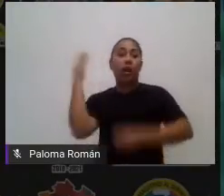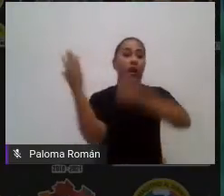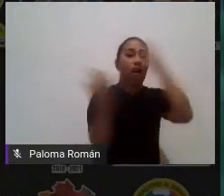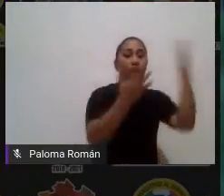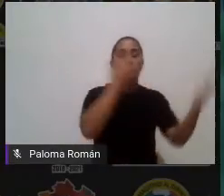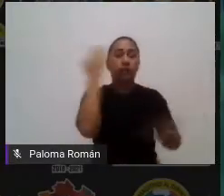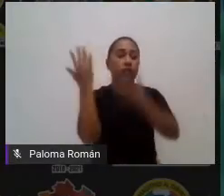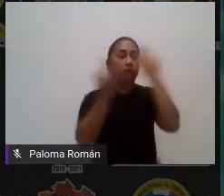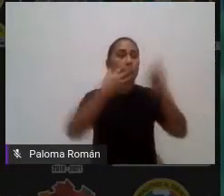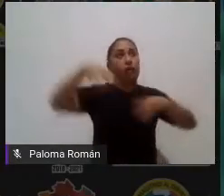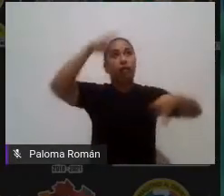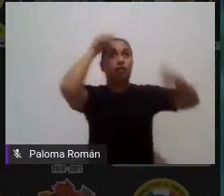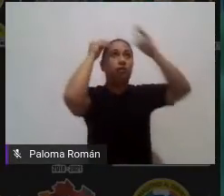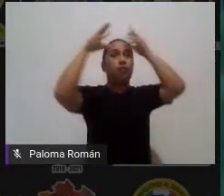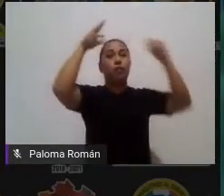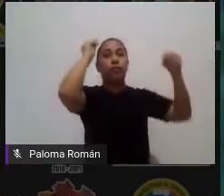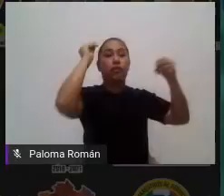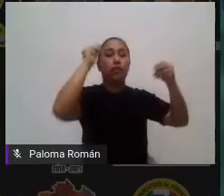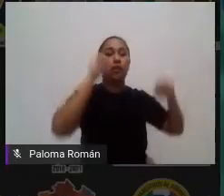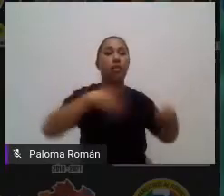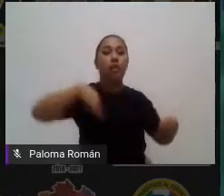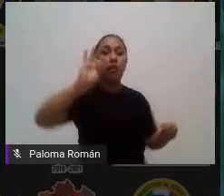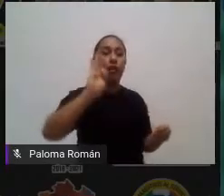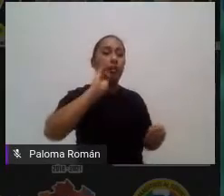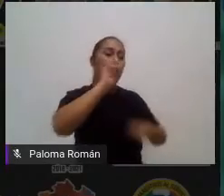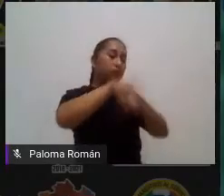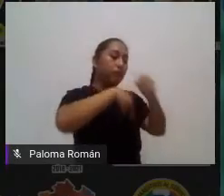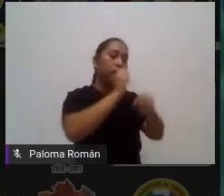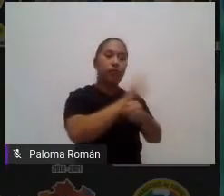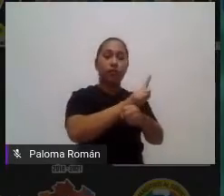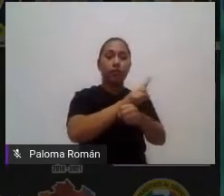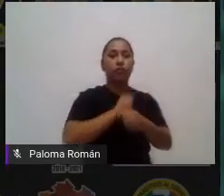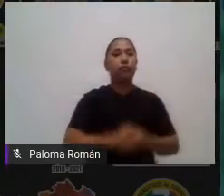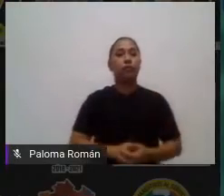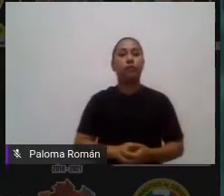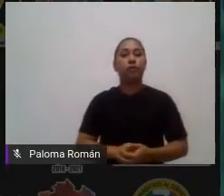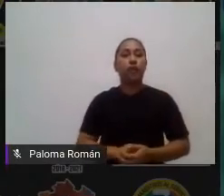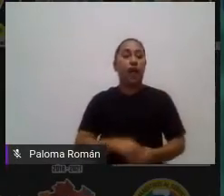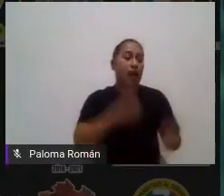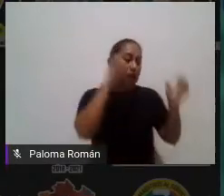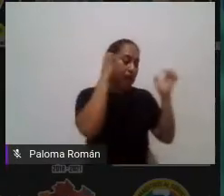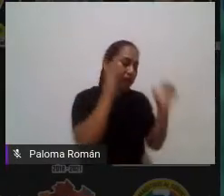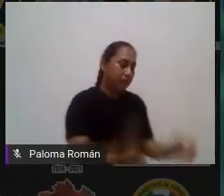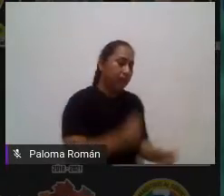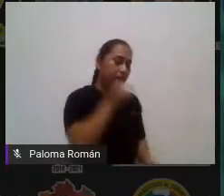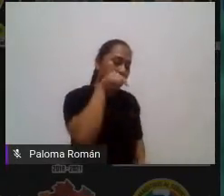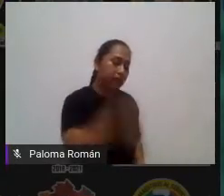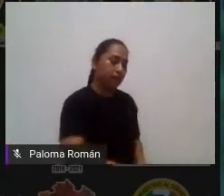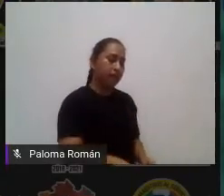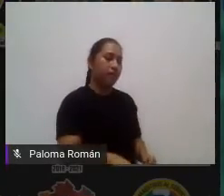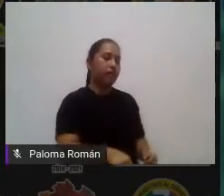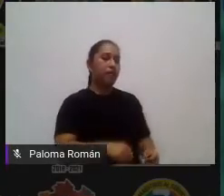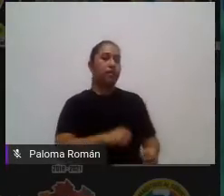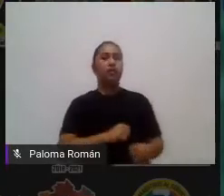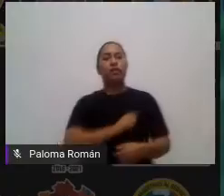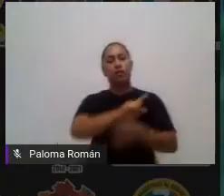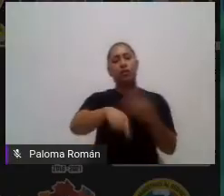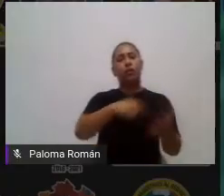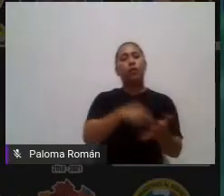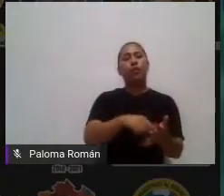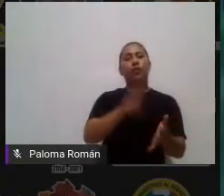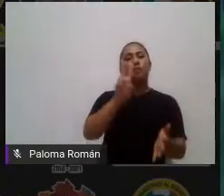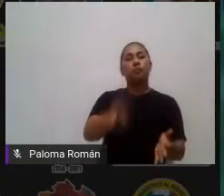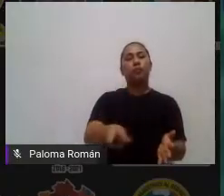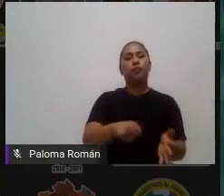fenómeno que le interesó porque simple y sencillamente está en el lugar correcto y yo no soy nadie para decirle tú no